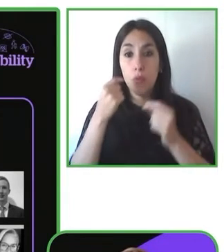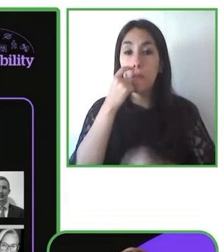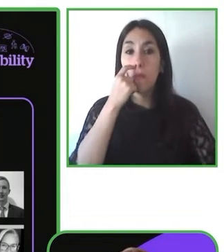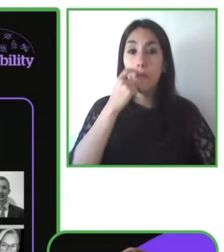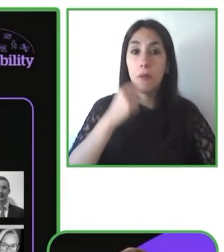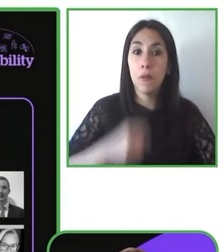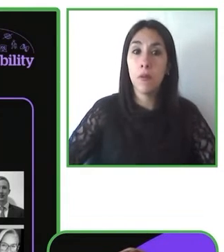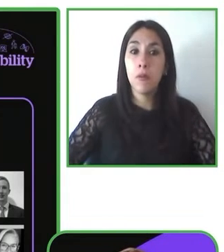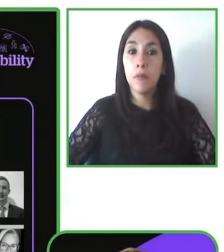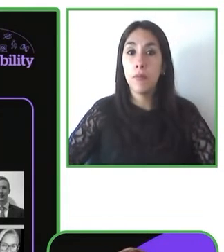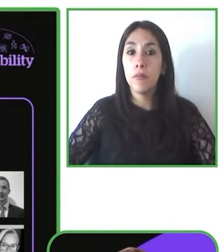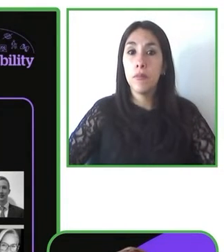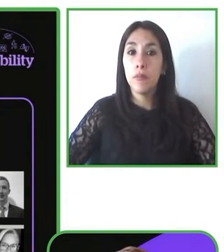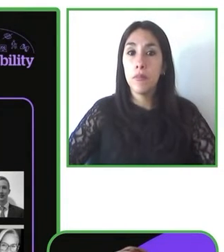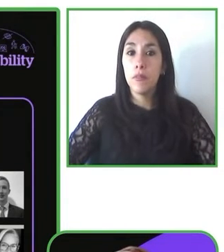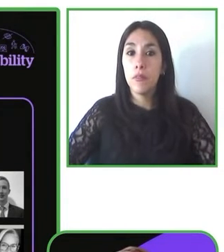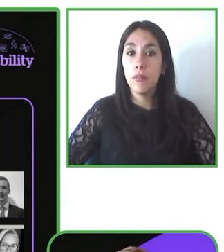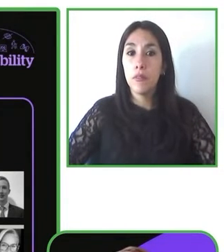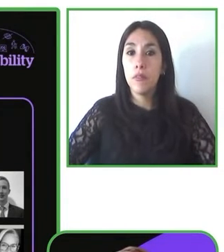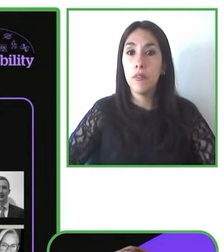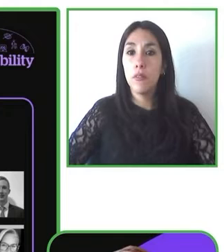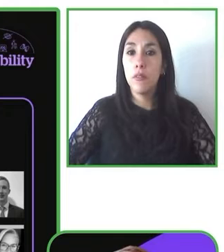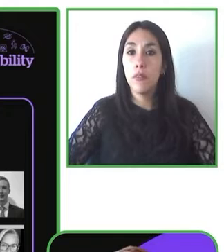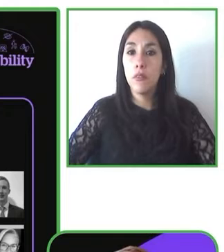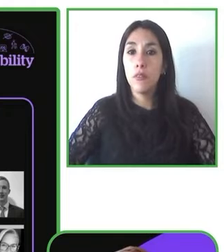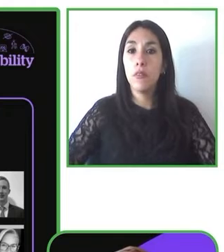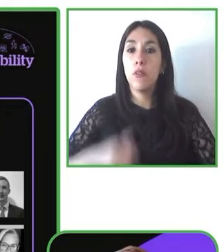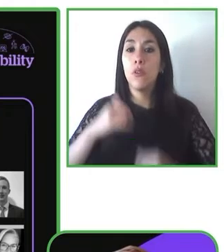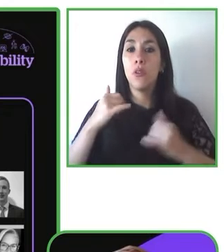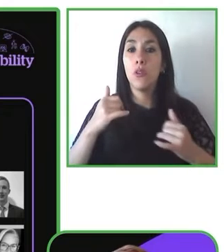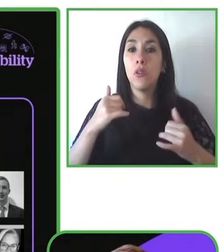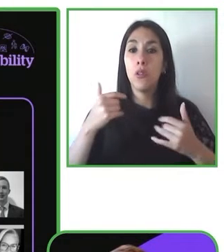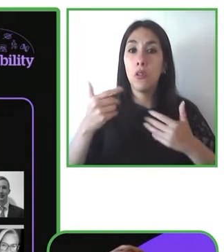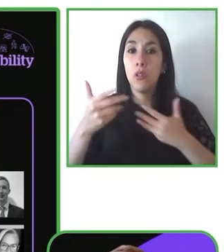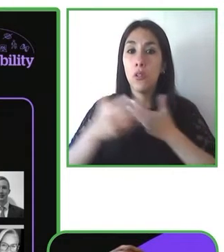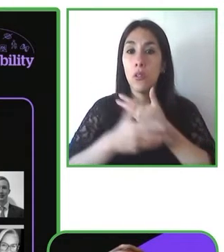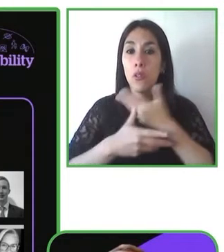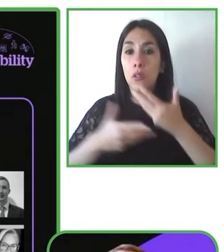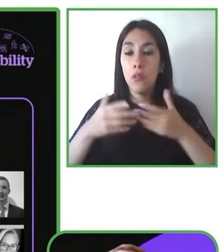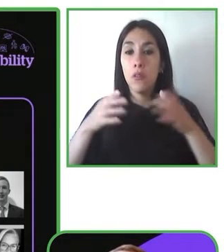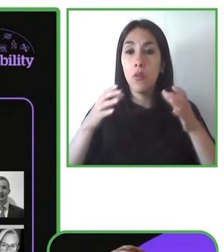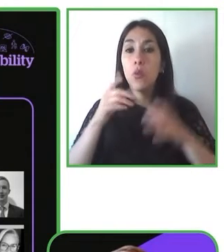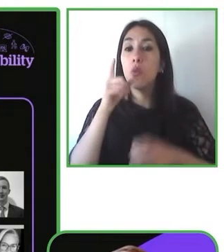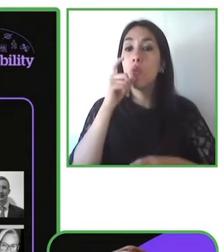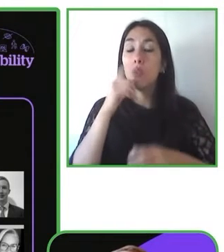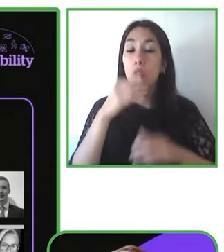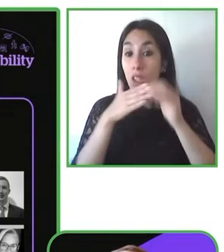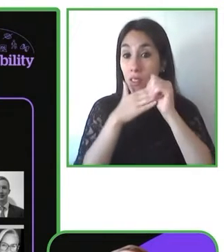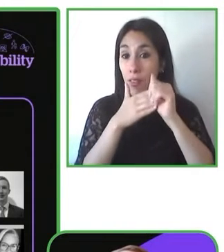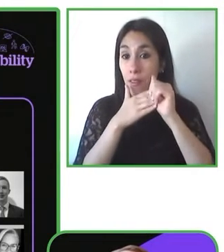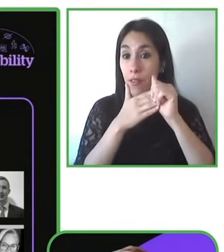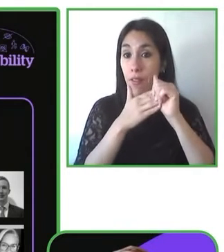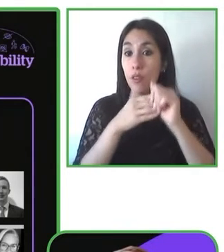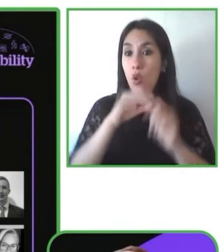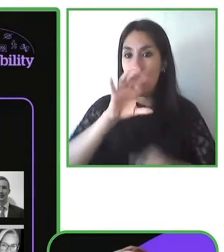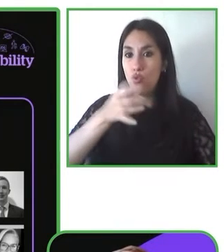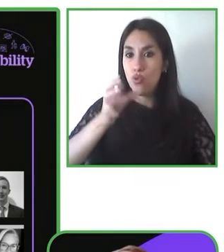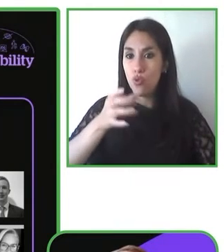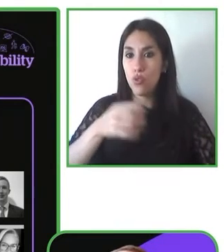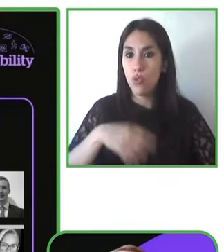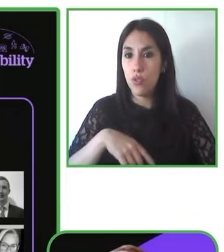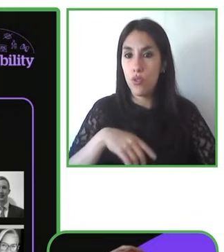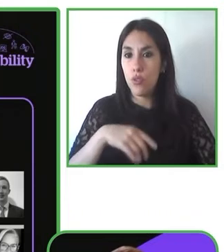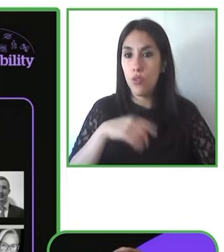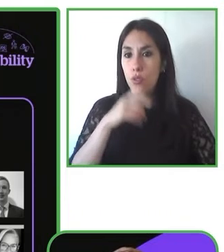La gobernanza global está liderada en nuestro país. Tenemos diferentes equipos en